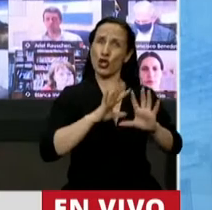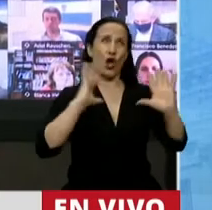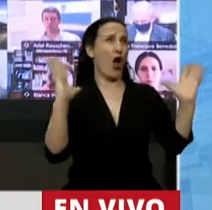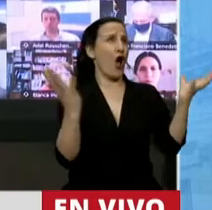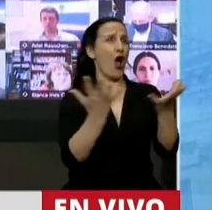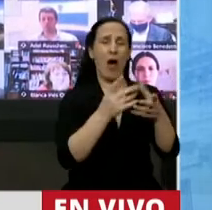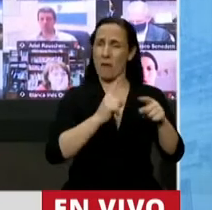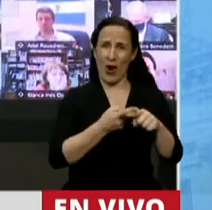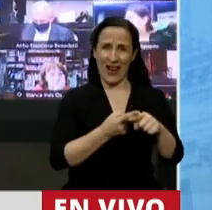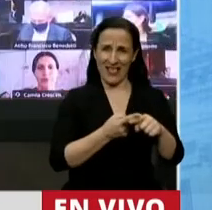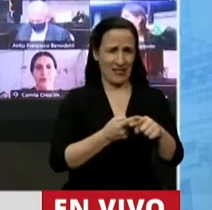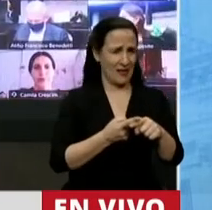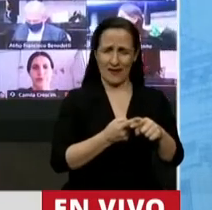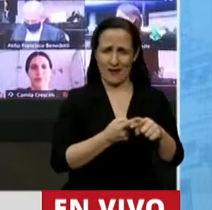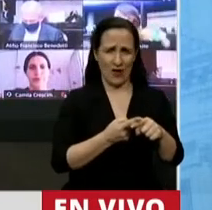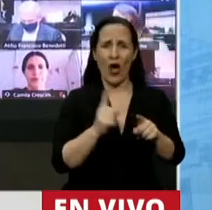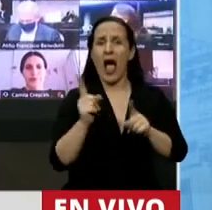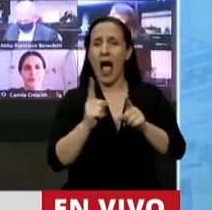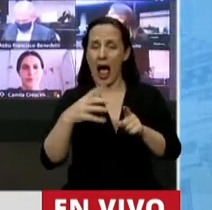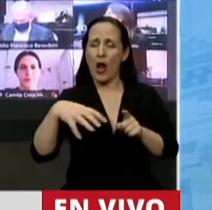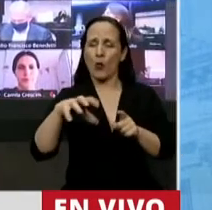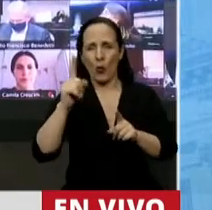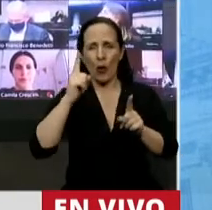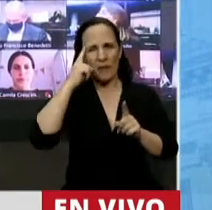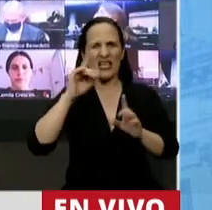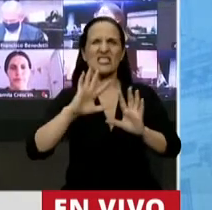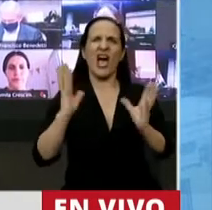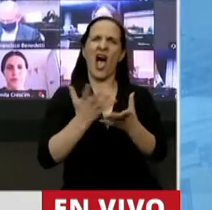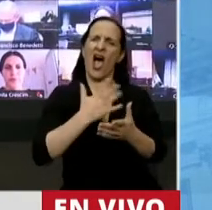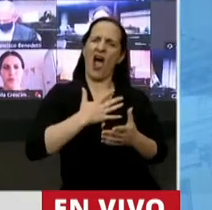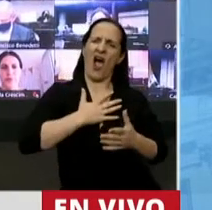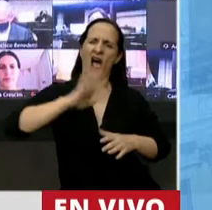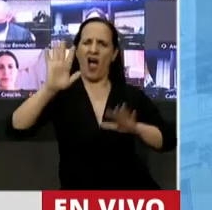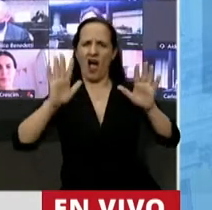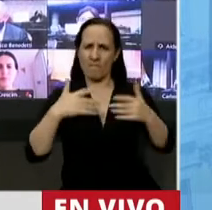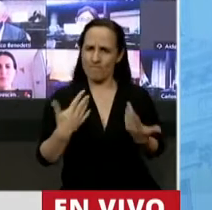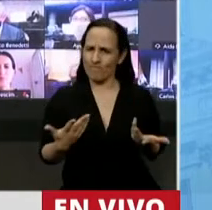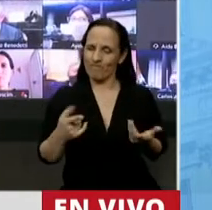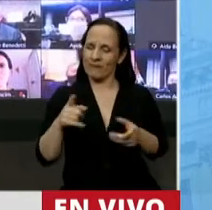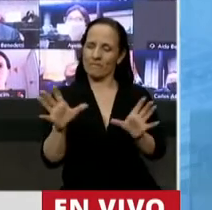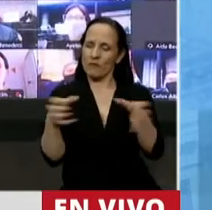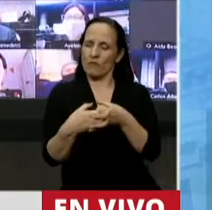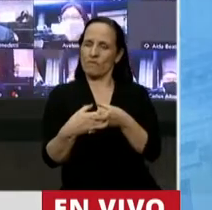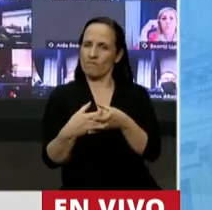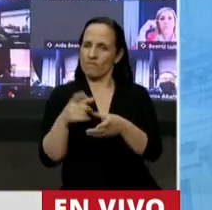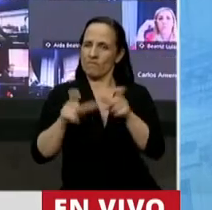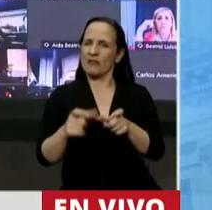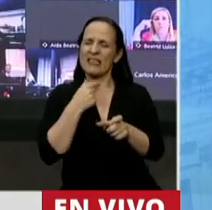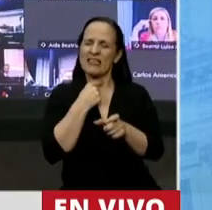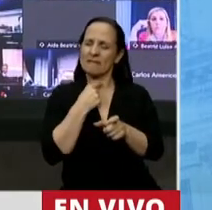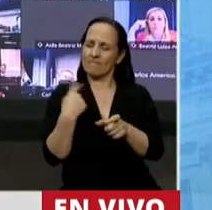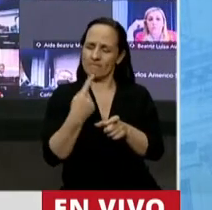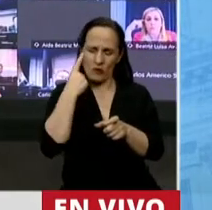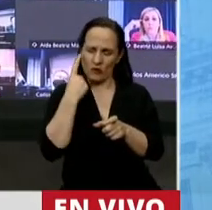parte de la política, los que creen ser toda la política son los totalitarios, los totalitarios que creen ser toda la política,